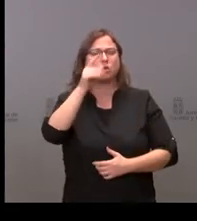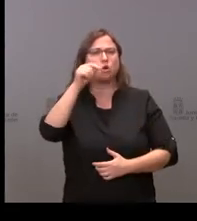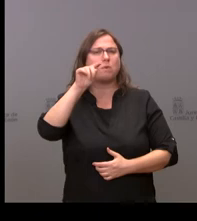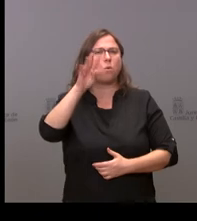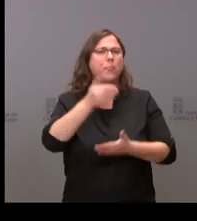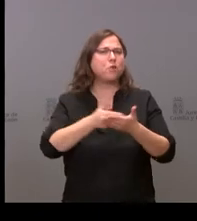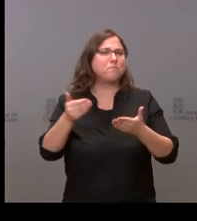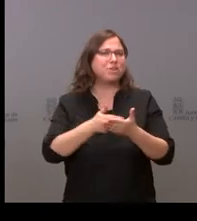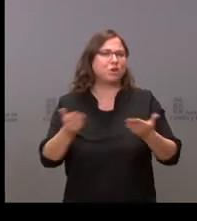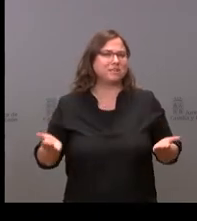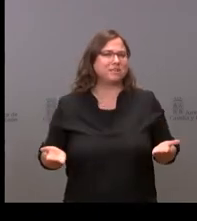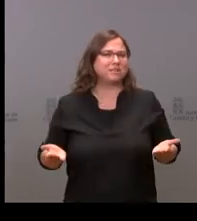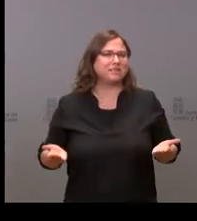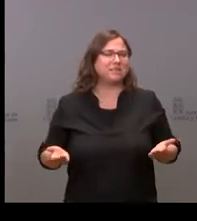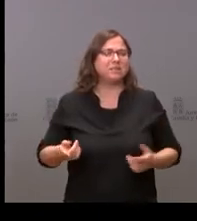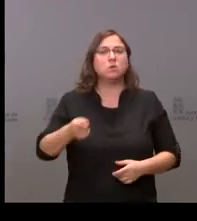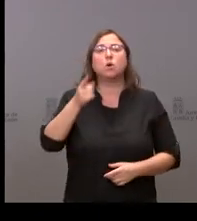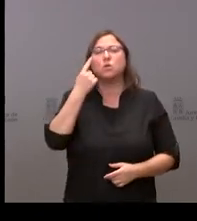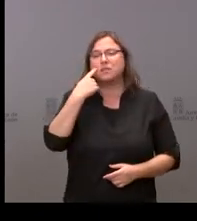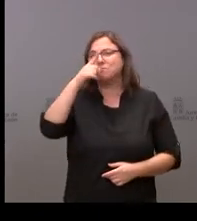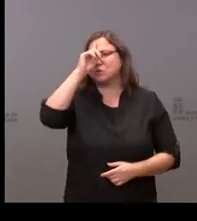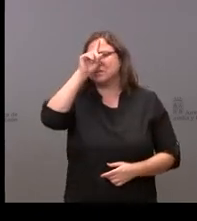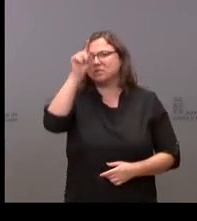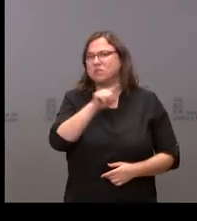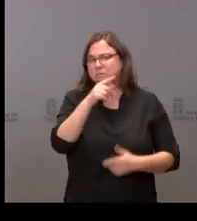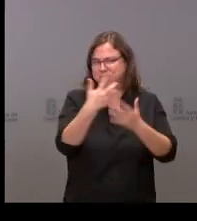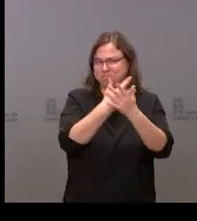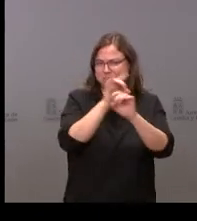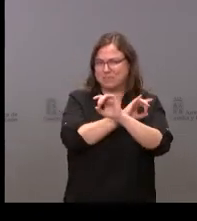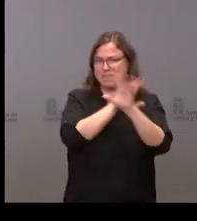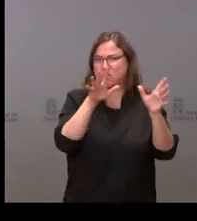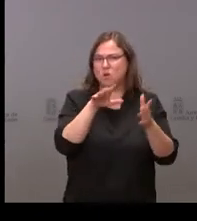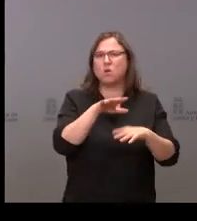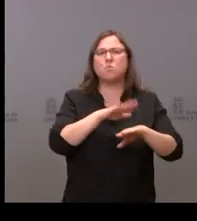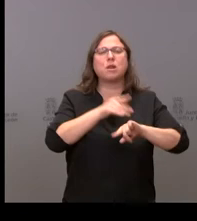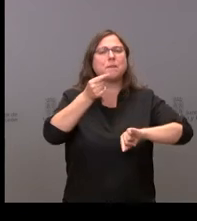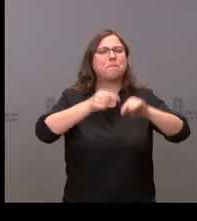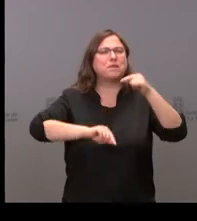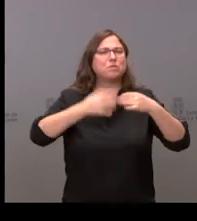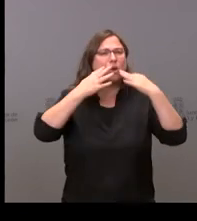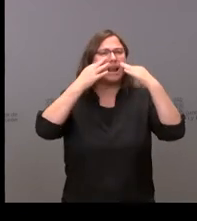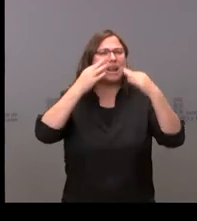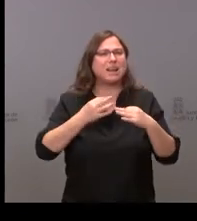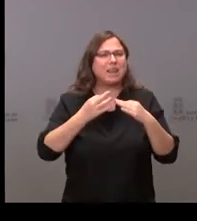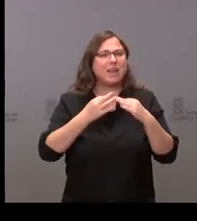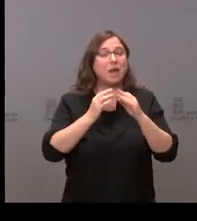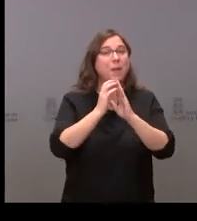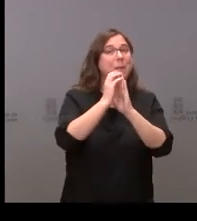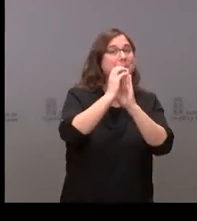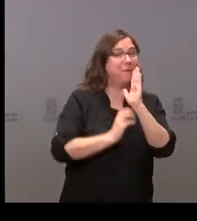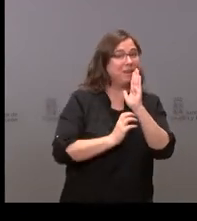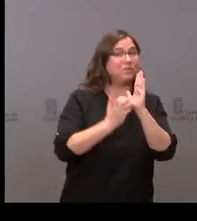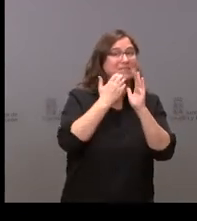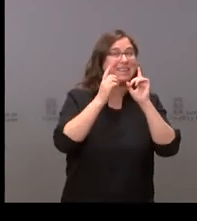millones no sé no sería o bien correcta la lectura de que el presupuesto en realidad descendería si no hubiera esta aportación